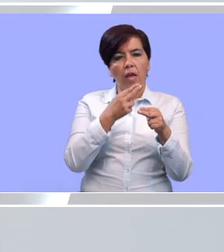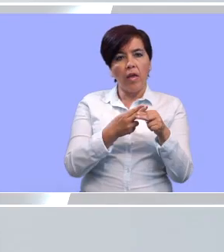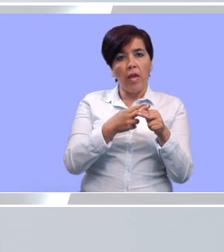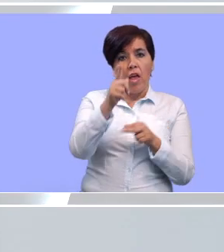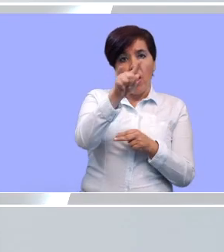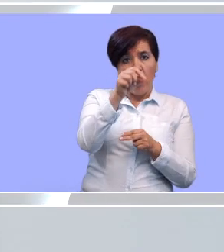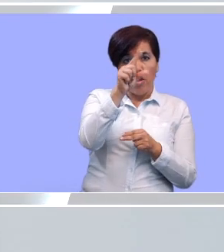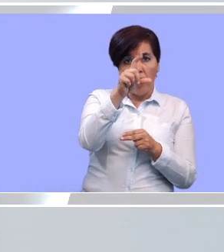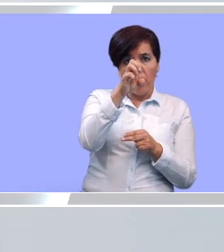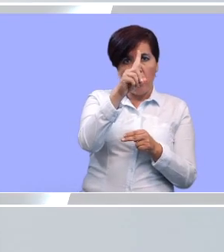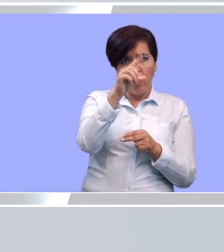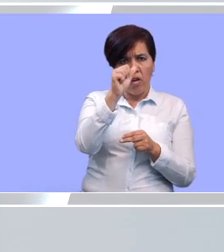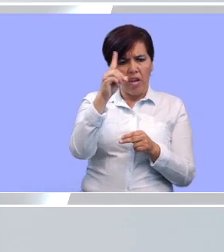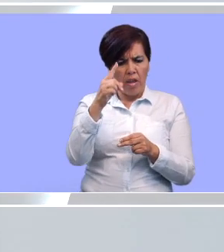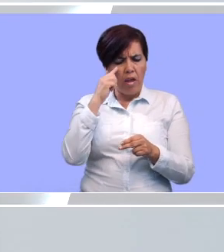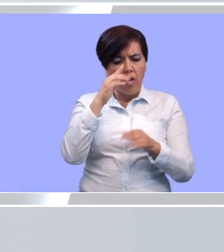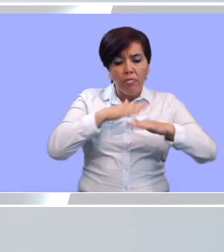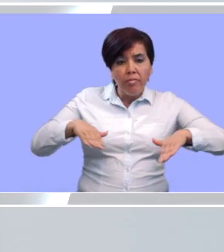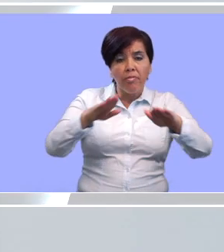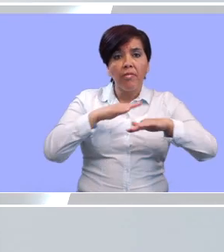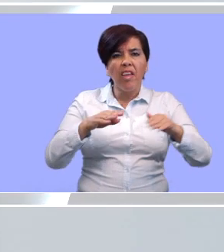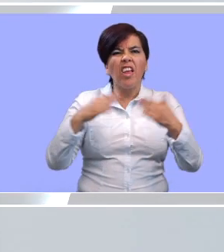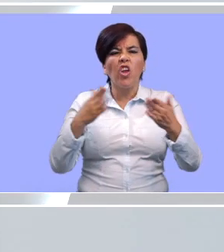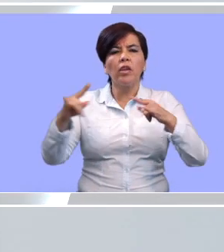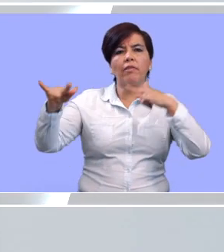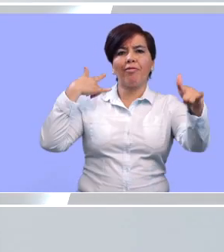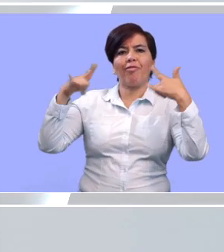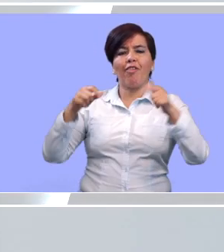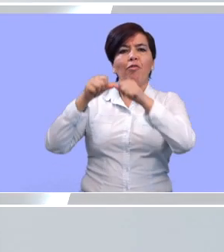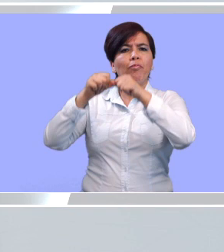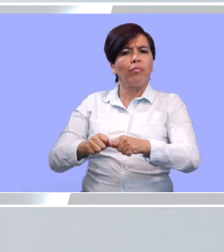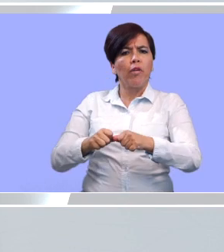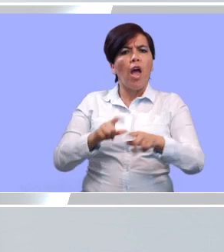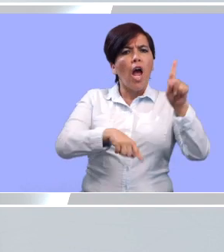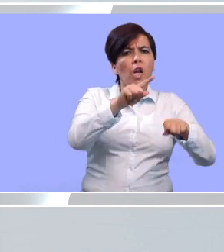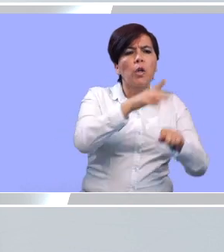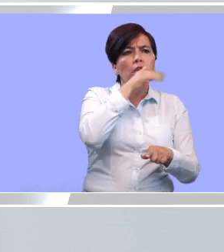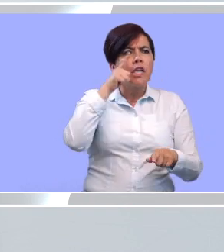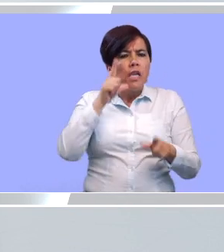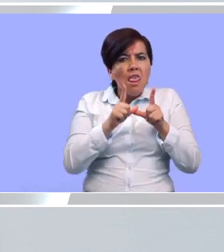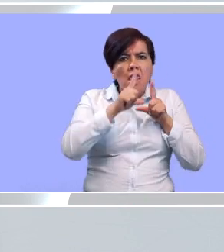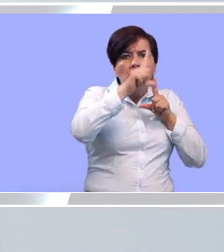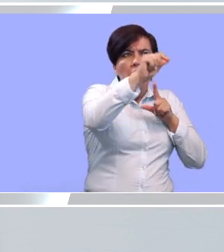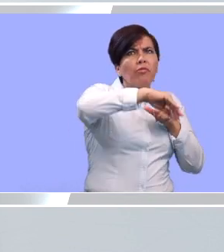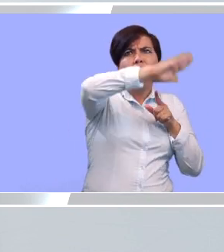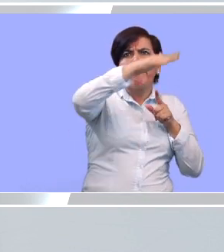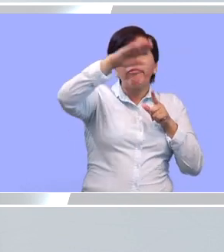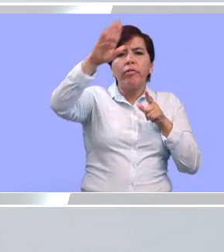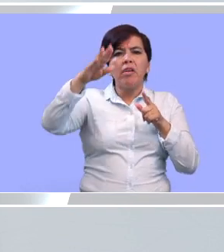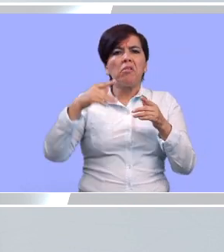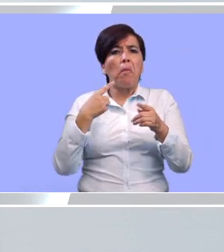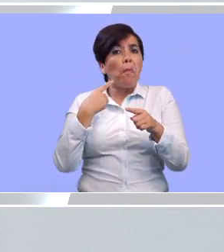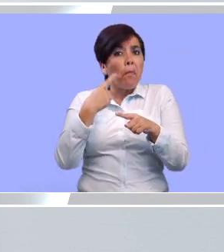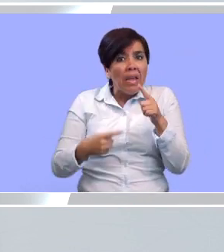La Soledad es una vereda del municipio de Córdoba. Algunos de sus predios son de difícil acceso. Pese a esto, para la empresa